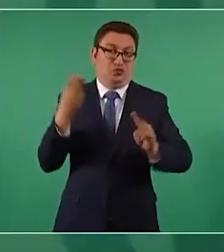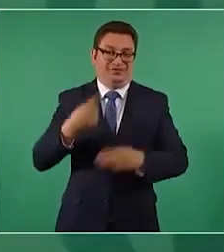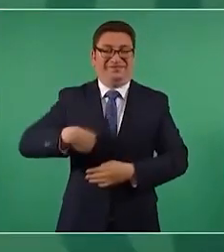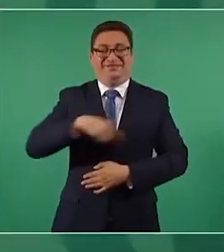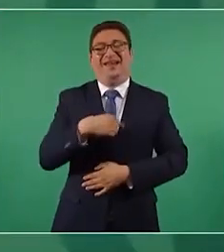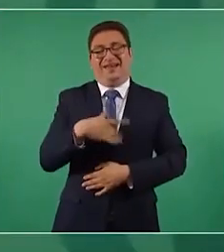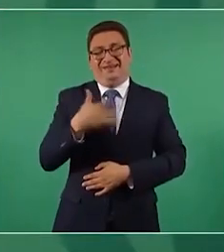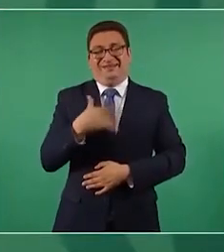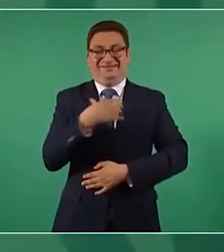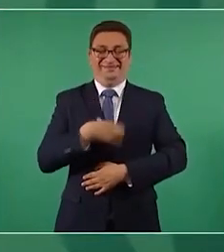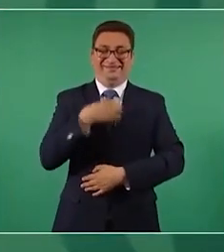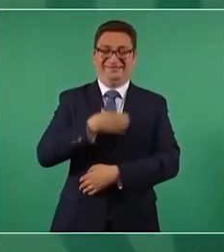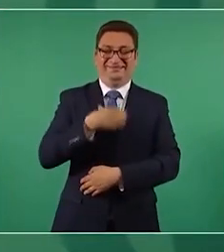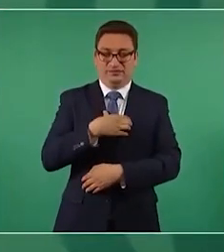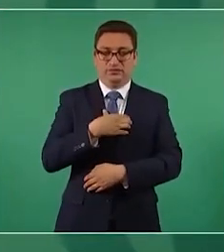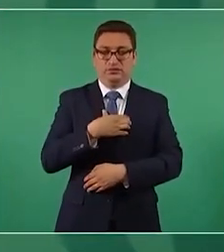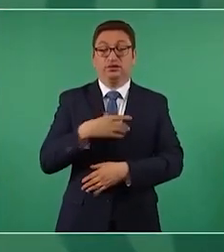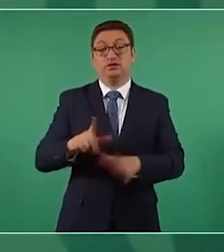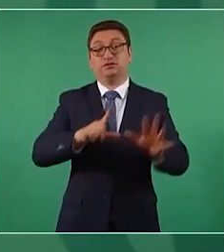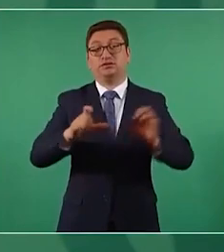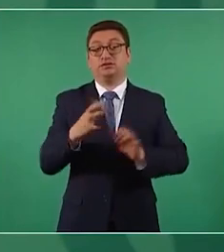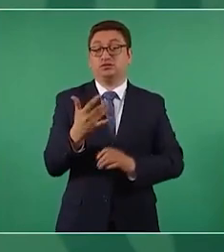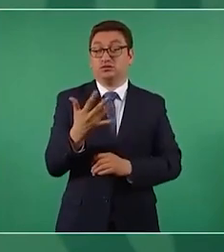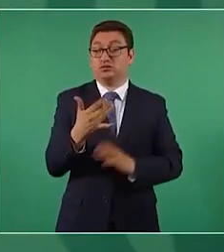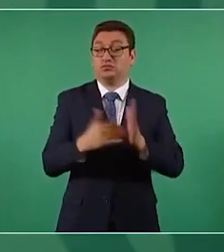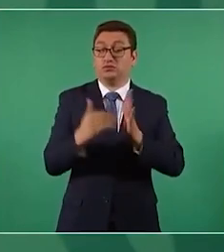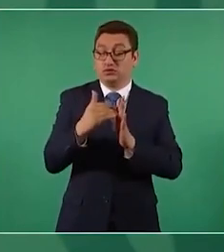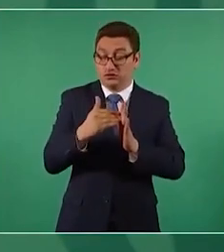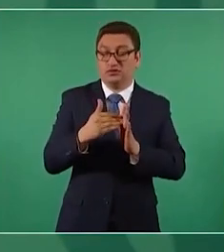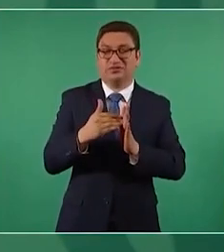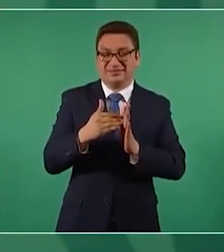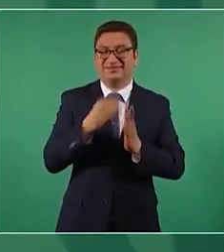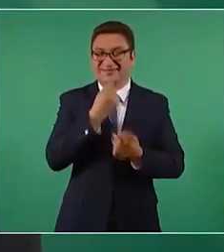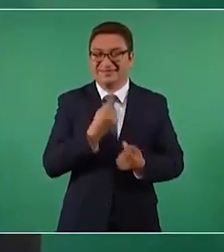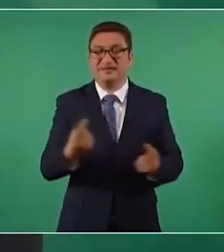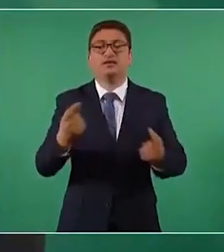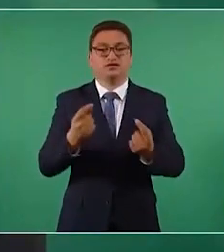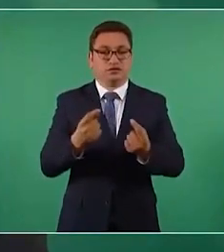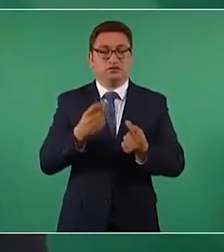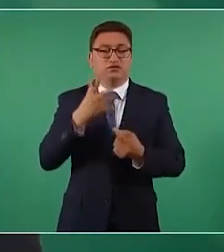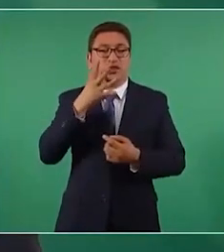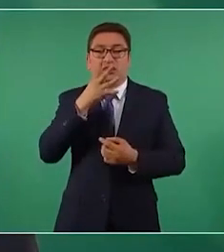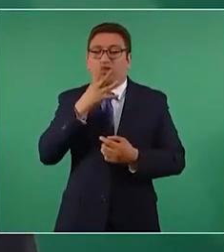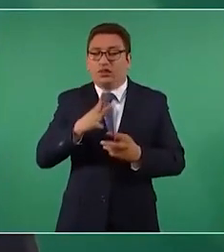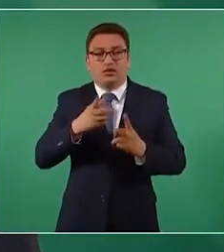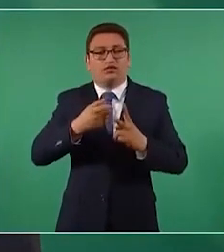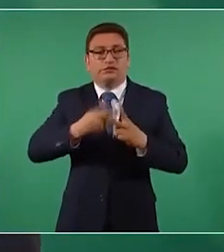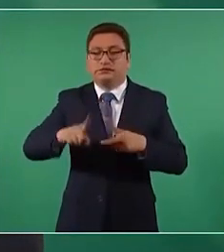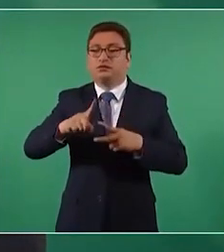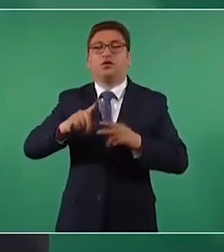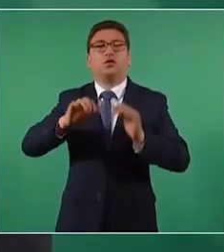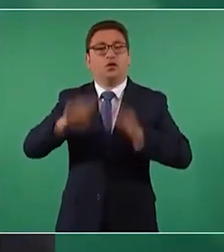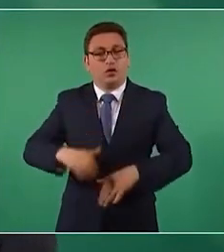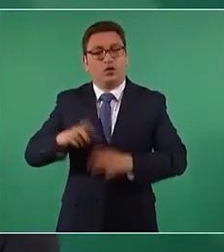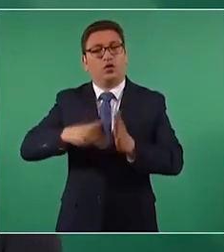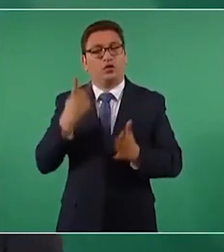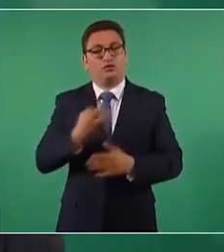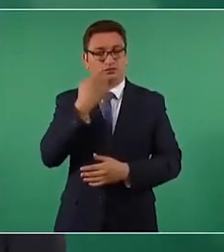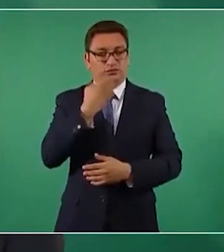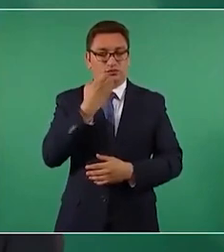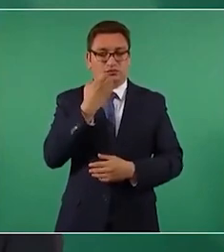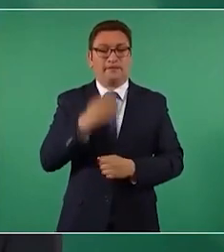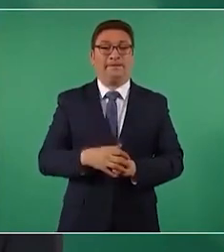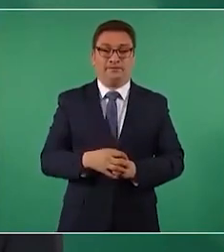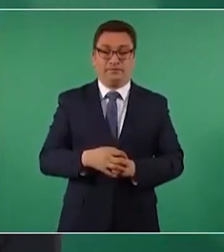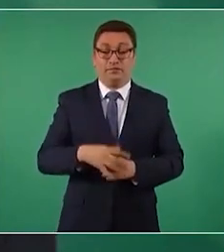muy contentos. Tenemos 750 millones de niños que están a punto de volver a clases y tenemos